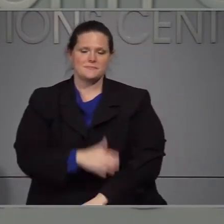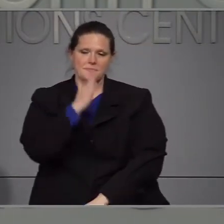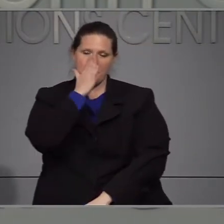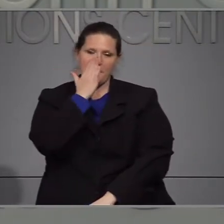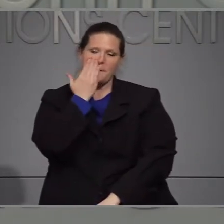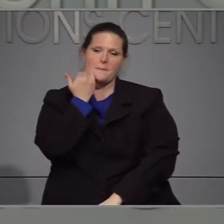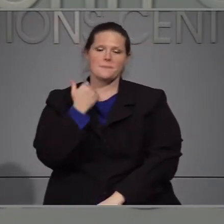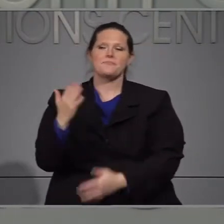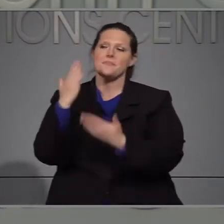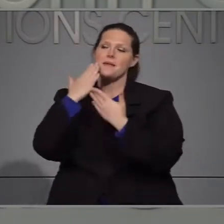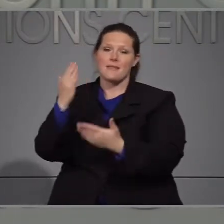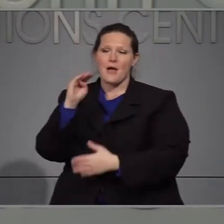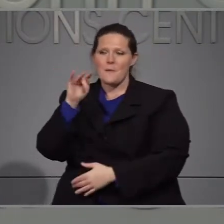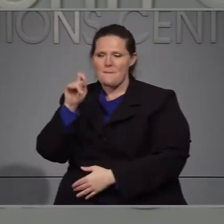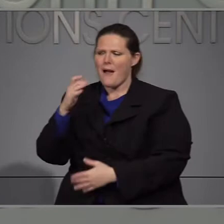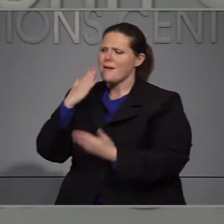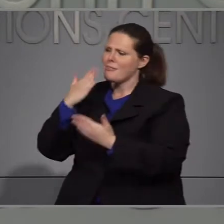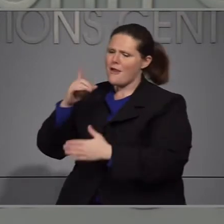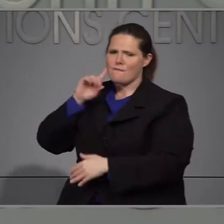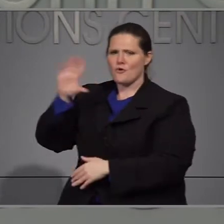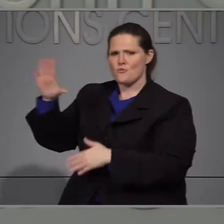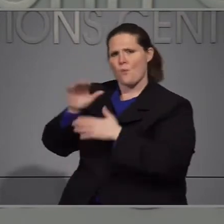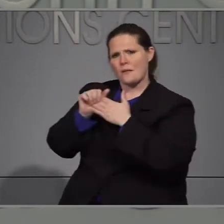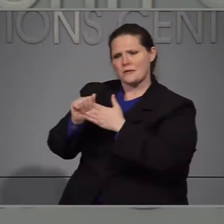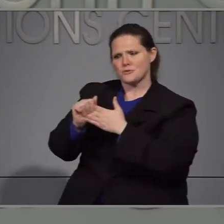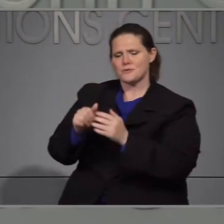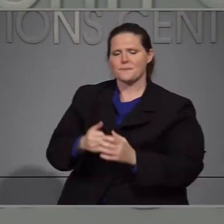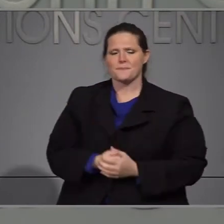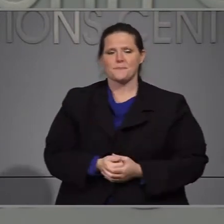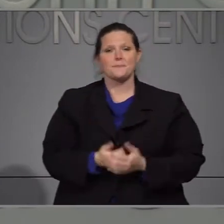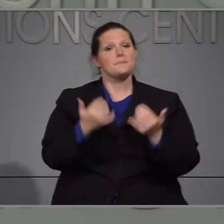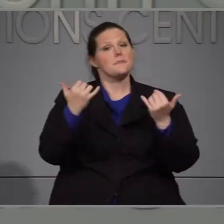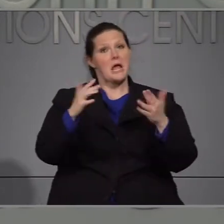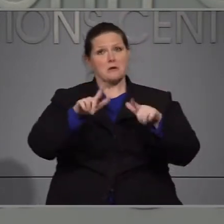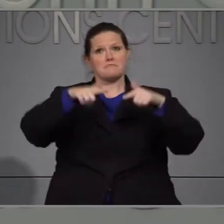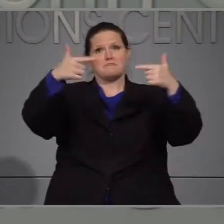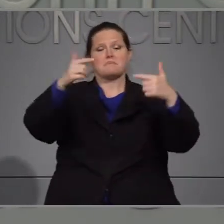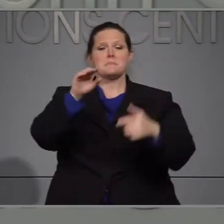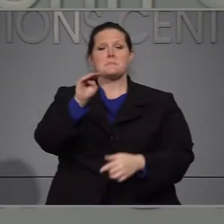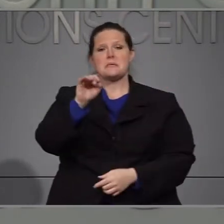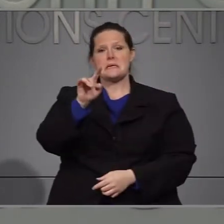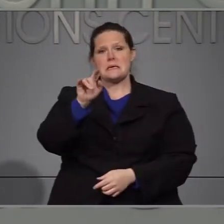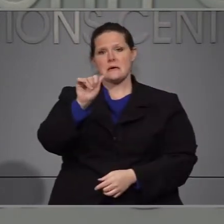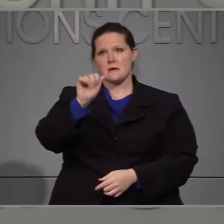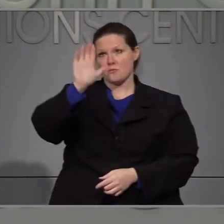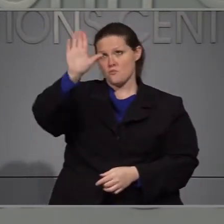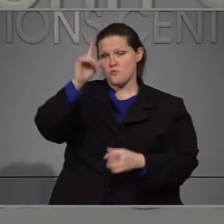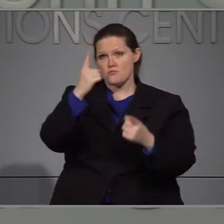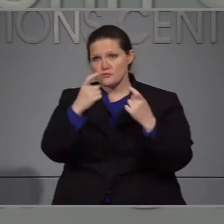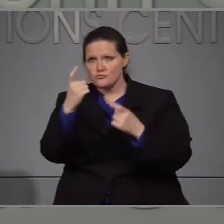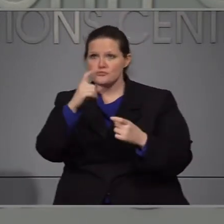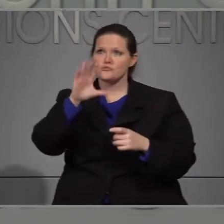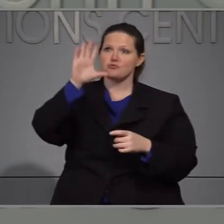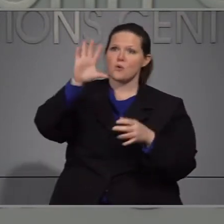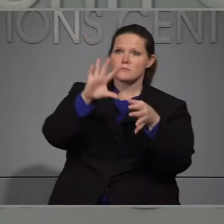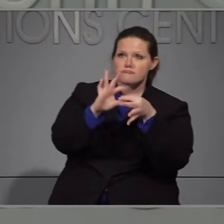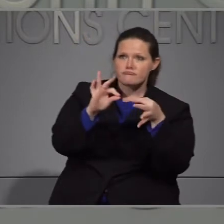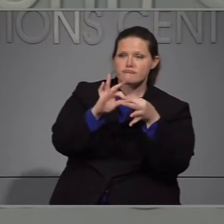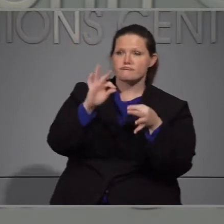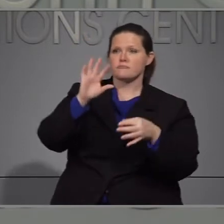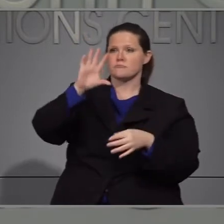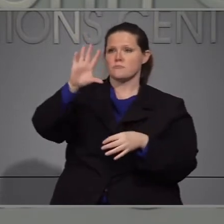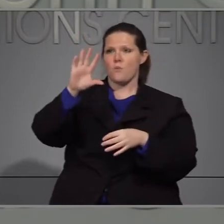Gracias más gracias por tu liderazgo. Ahora podemos aceptar preguntas por favor digan su nombre y la